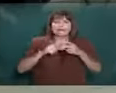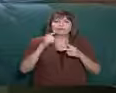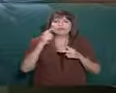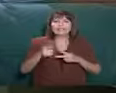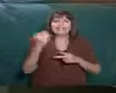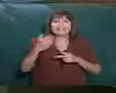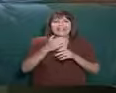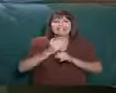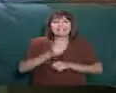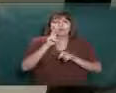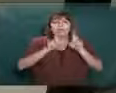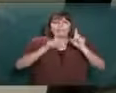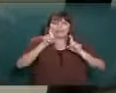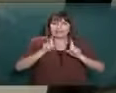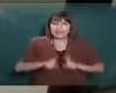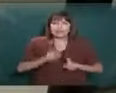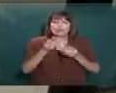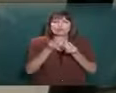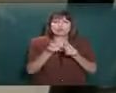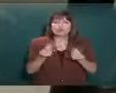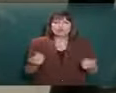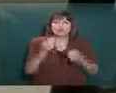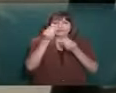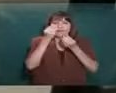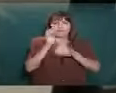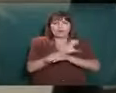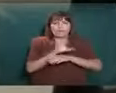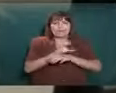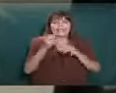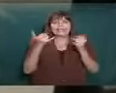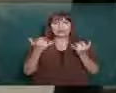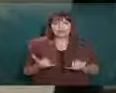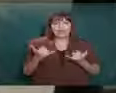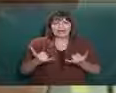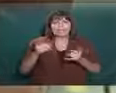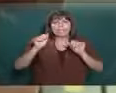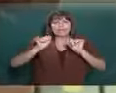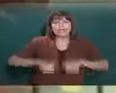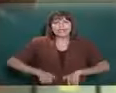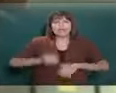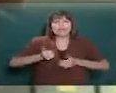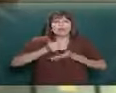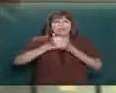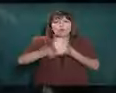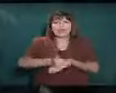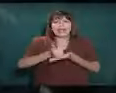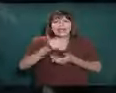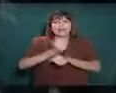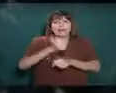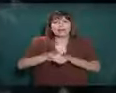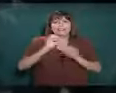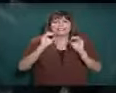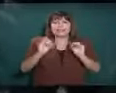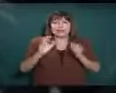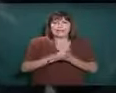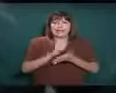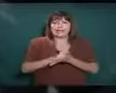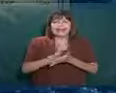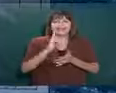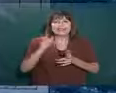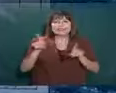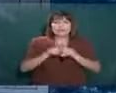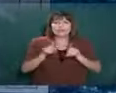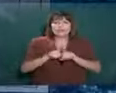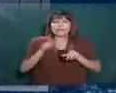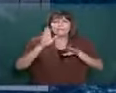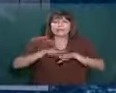paso, realizar un inventario de las soluciones informáticas actuales que podrían contribuir a la gestión cero papel y